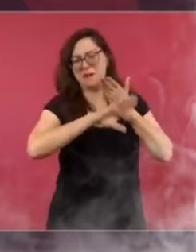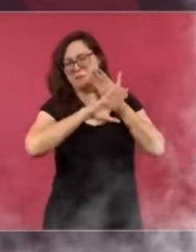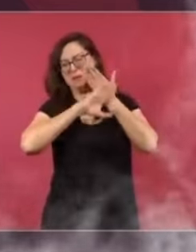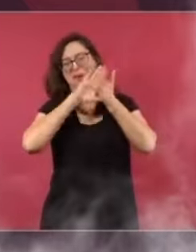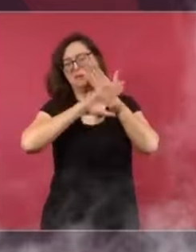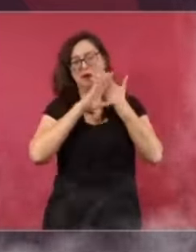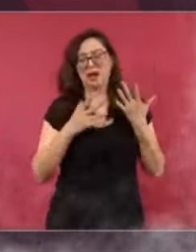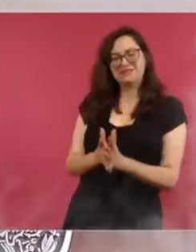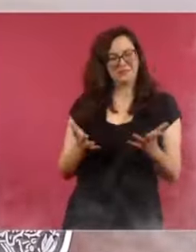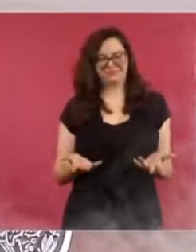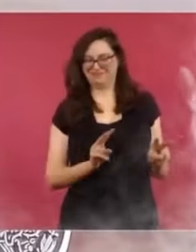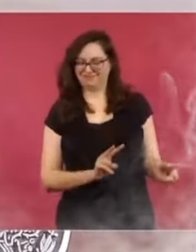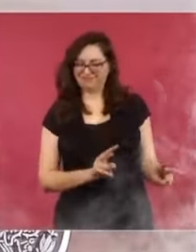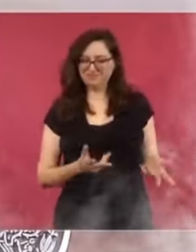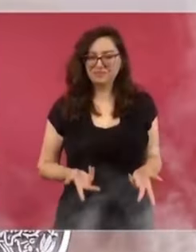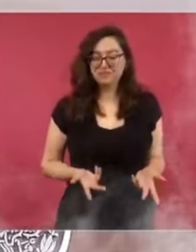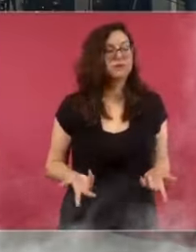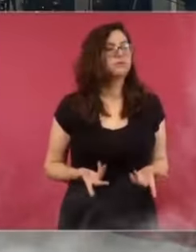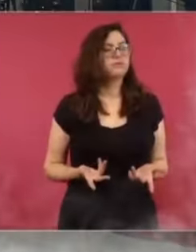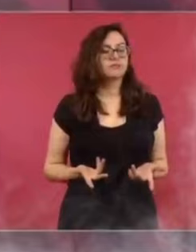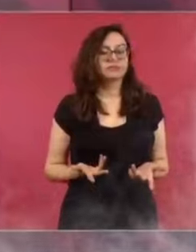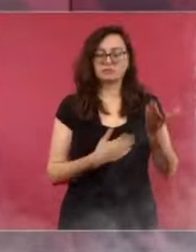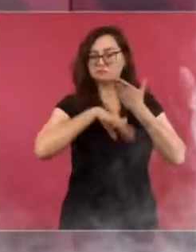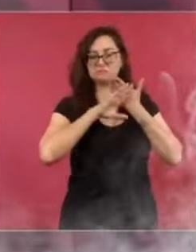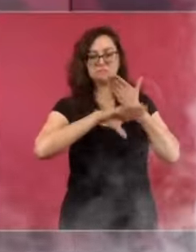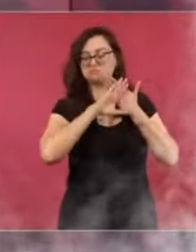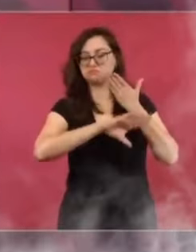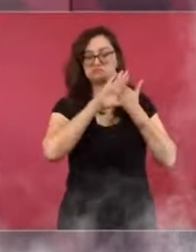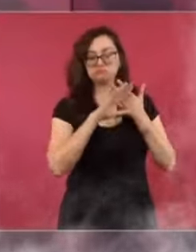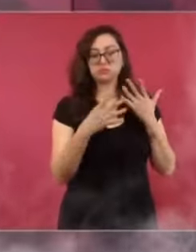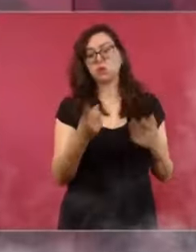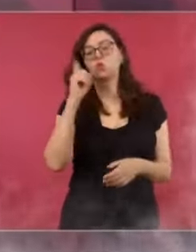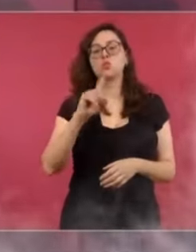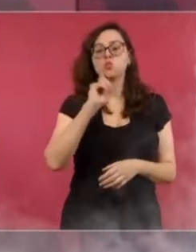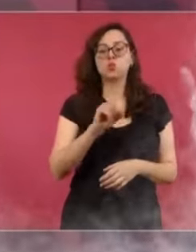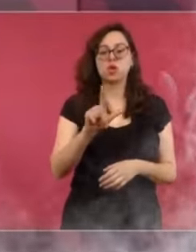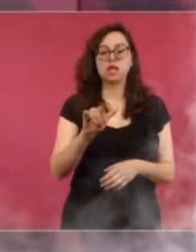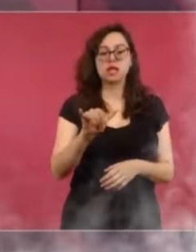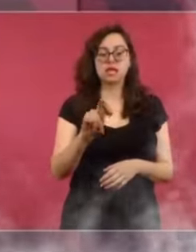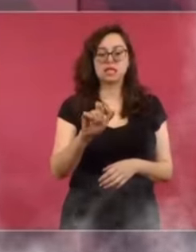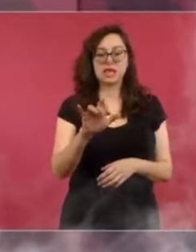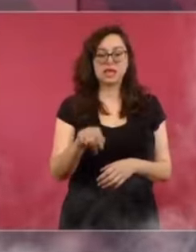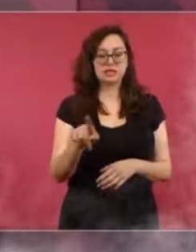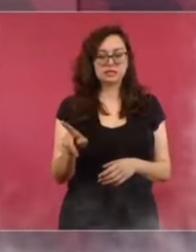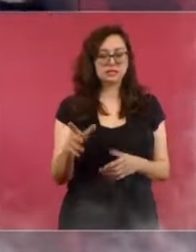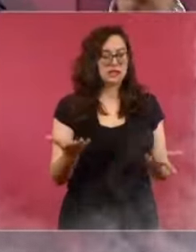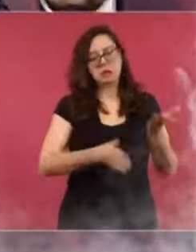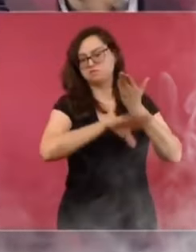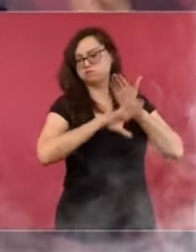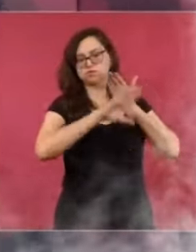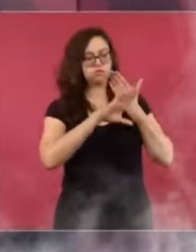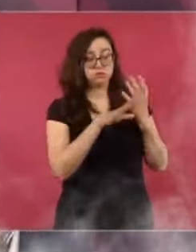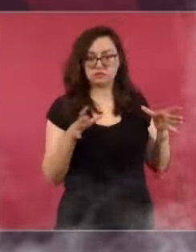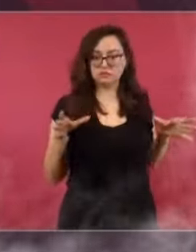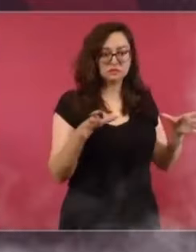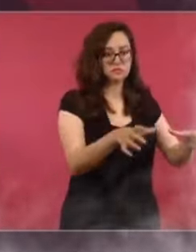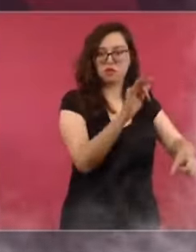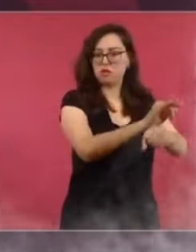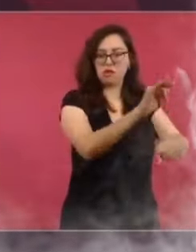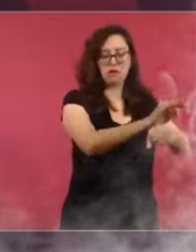Sarmiento, San Martín, a La Torre, hasta la señora Lili Telles. O sea, todo un grupo, ¿no?